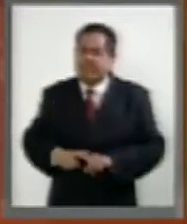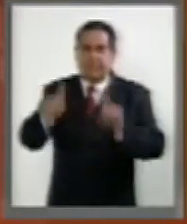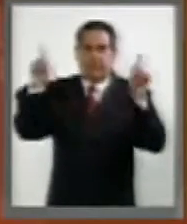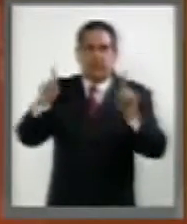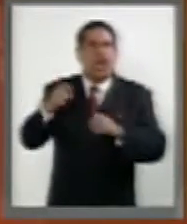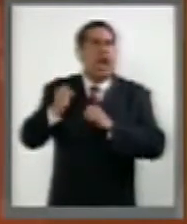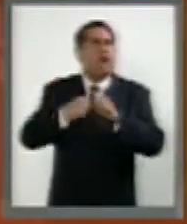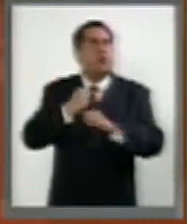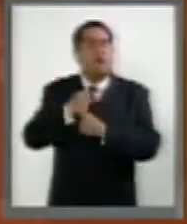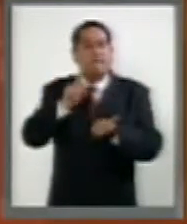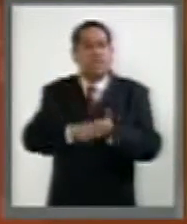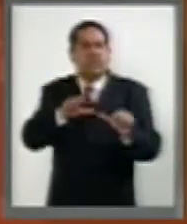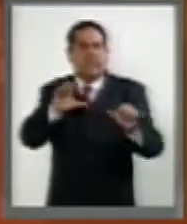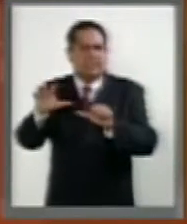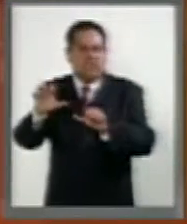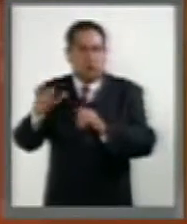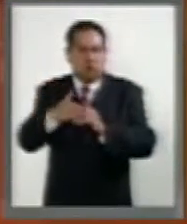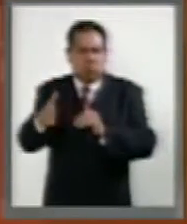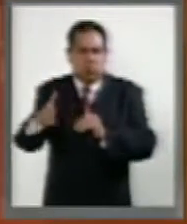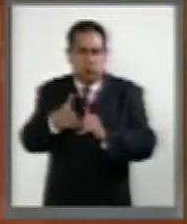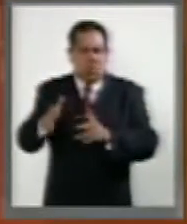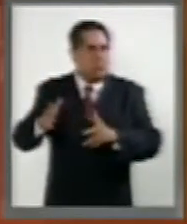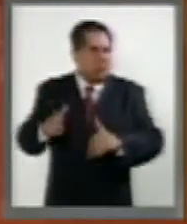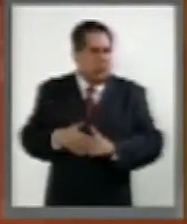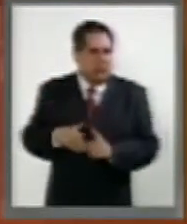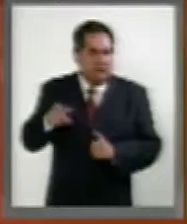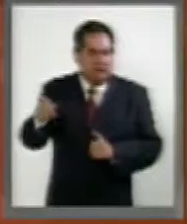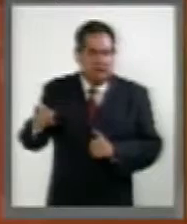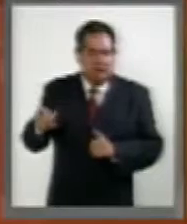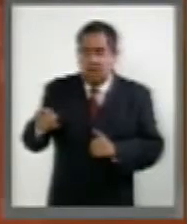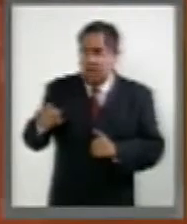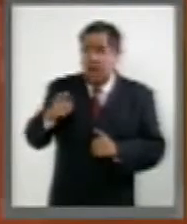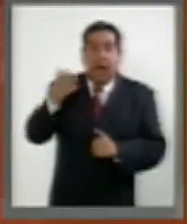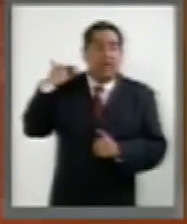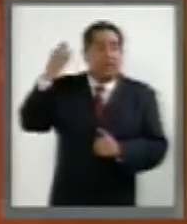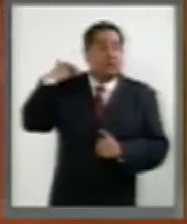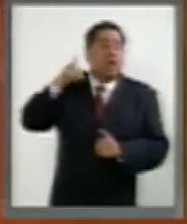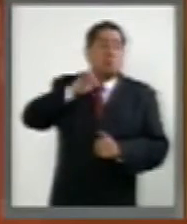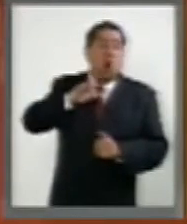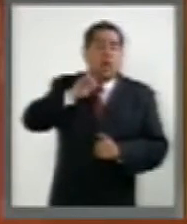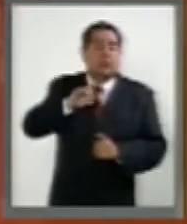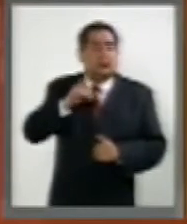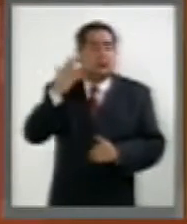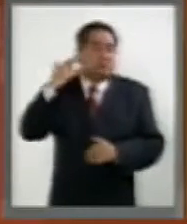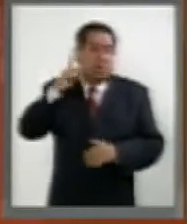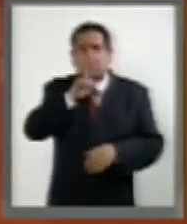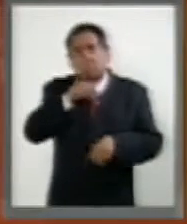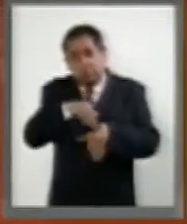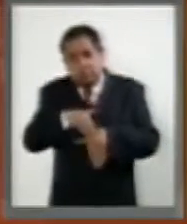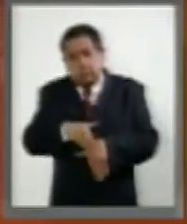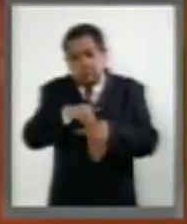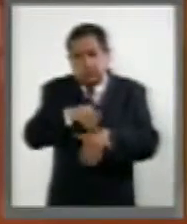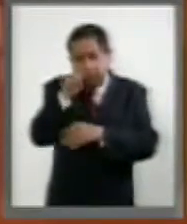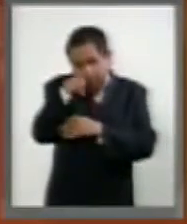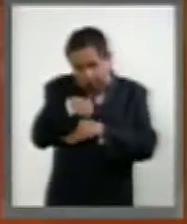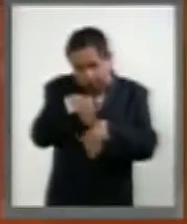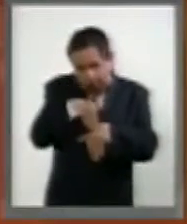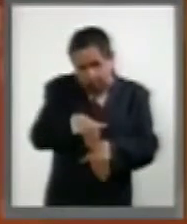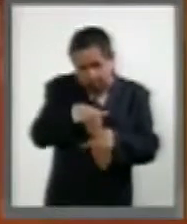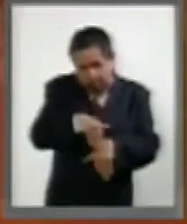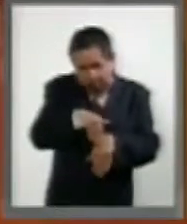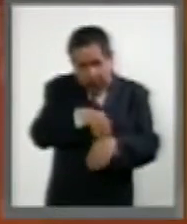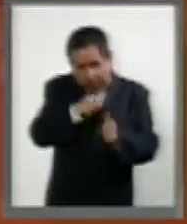siglo XVII, en el cual las mujeres solo debían obedecer, agachar su cabeza y